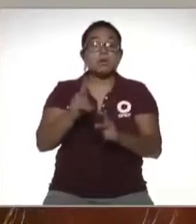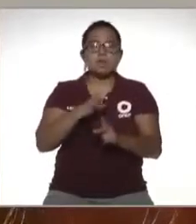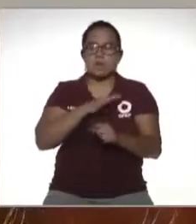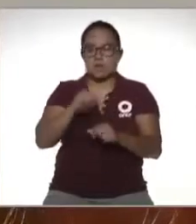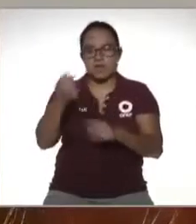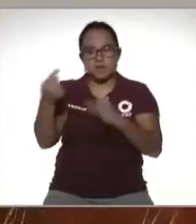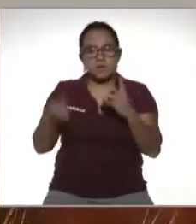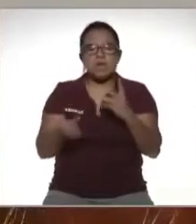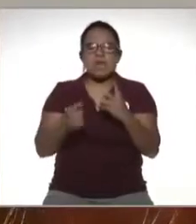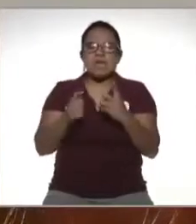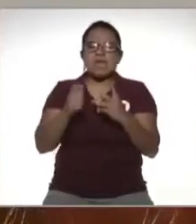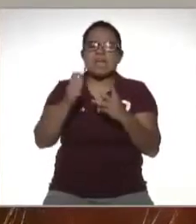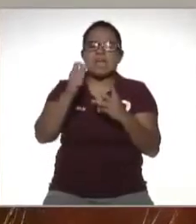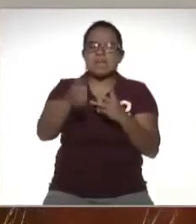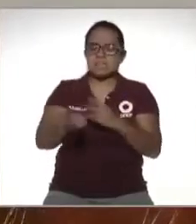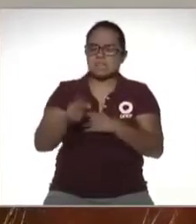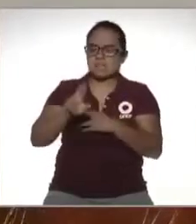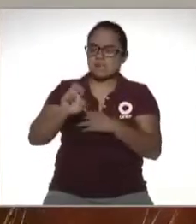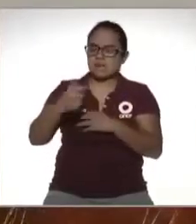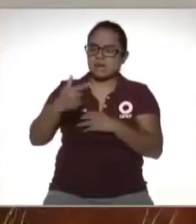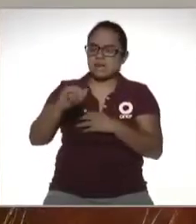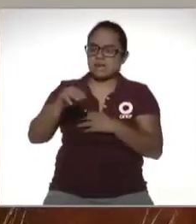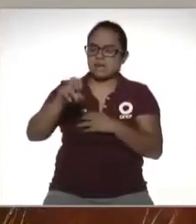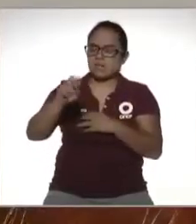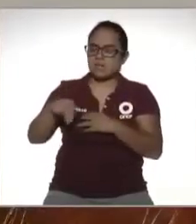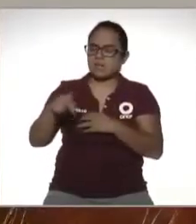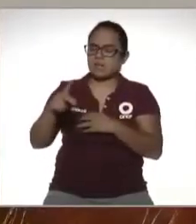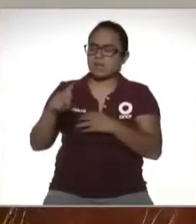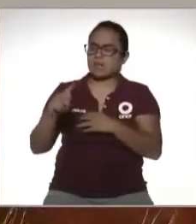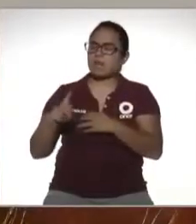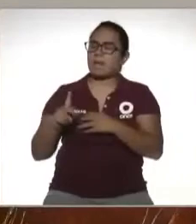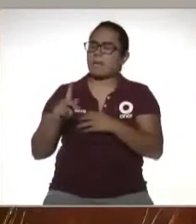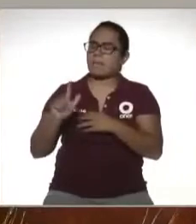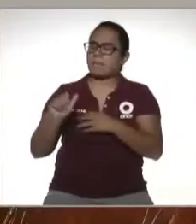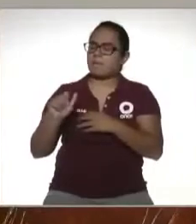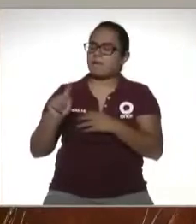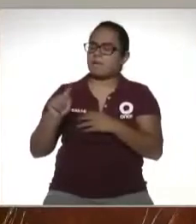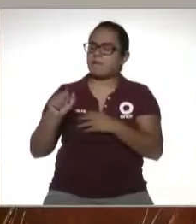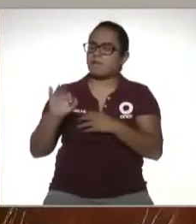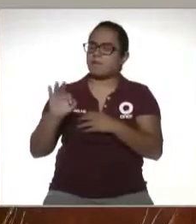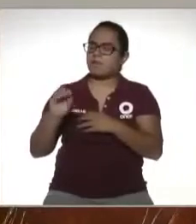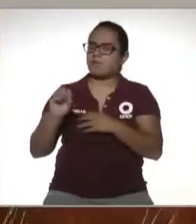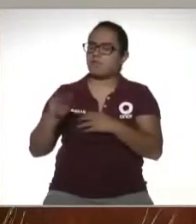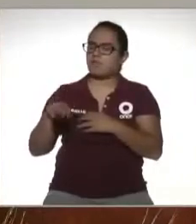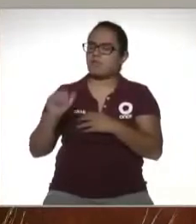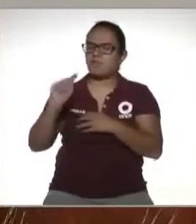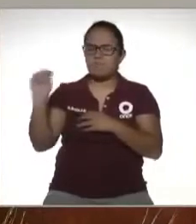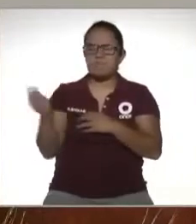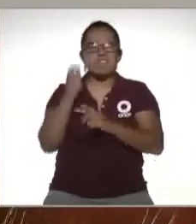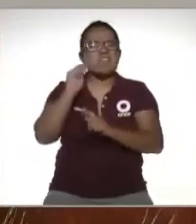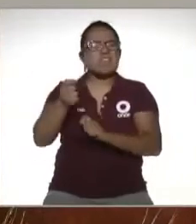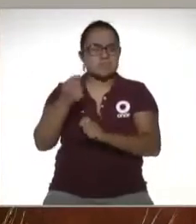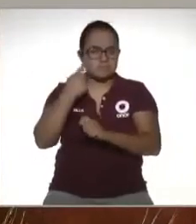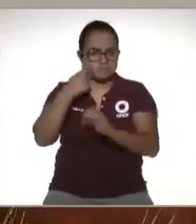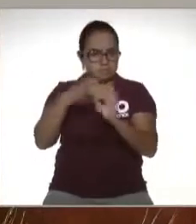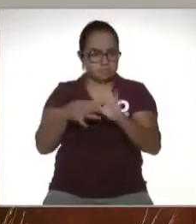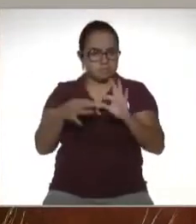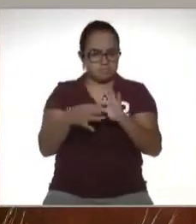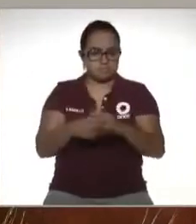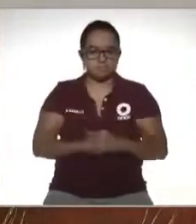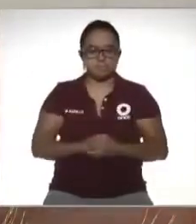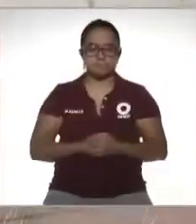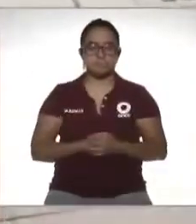regímenes vamos a ver a qué se refiere el régimen de plataformas tecnológicas y servicios digitales vamos a verla y regresando seguimos platicando